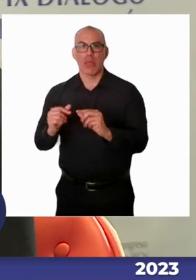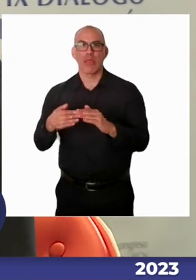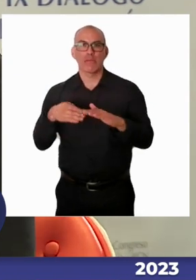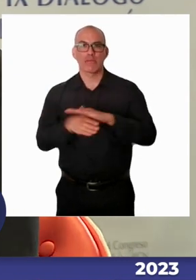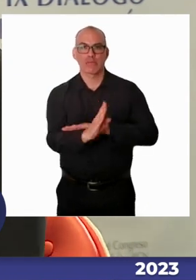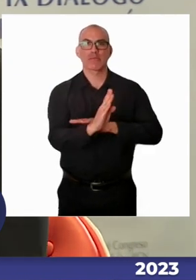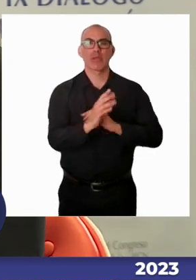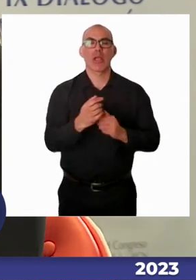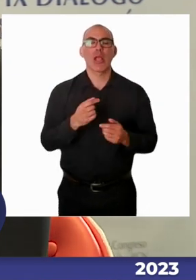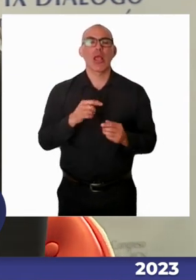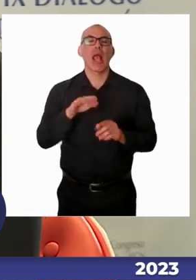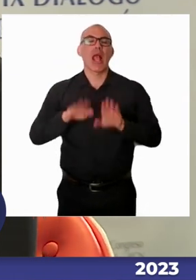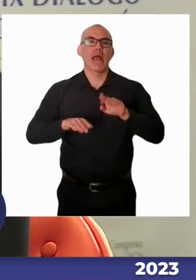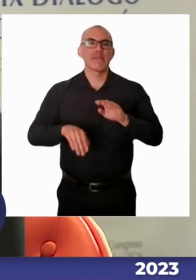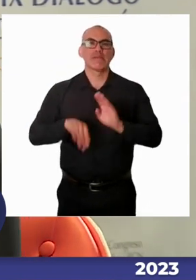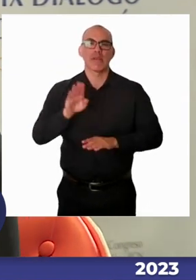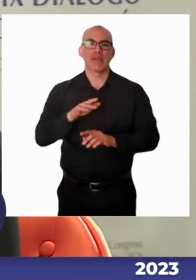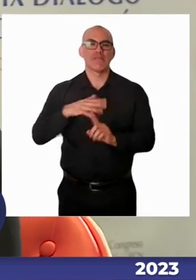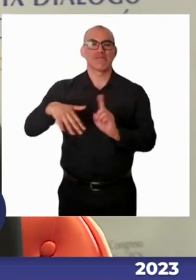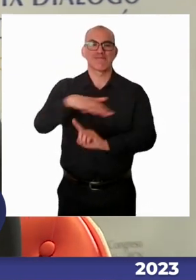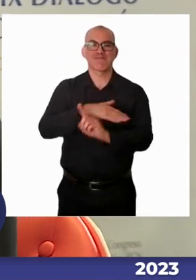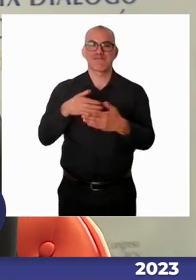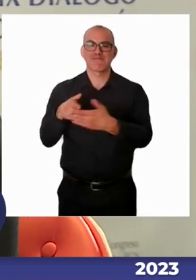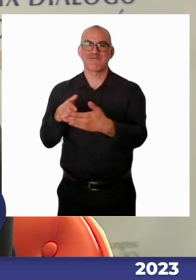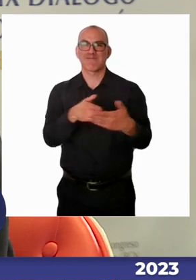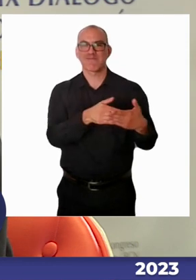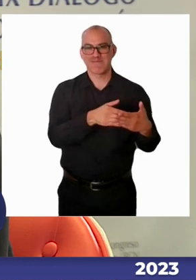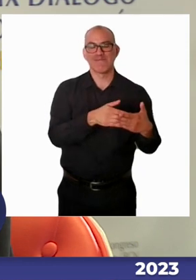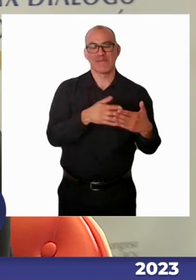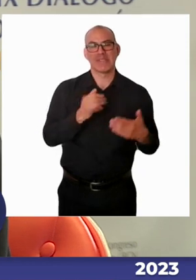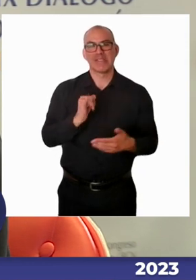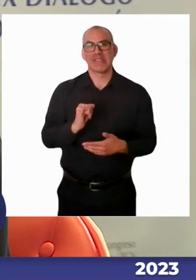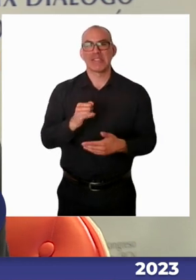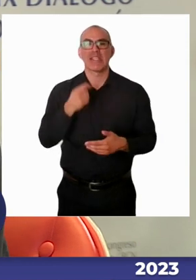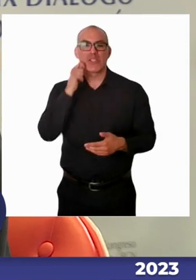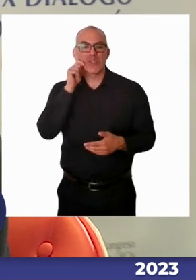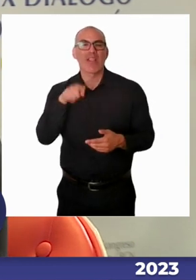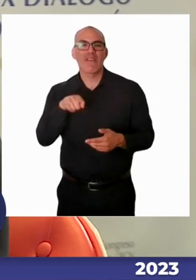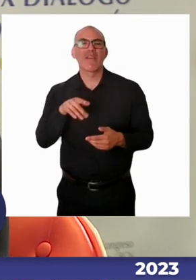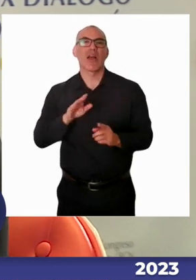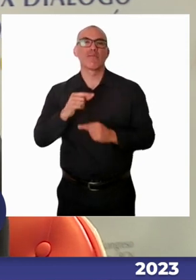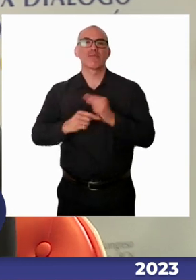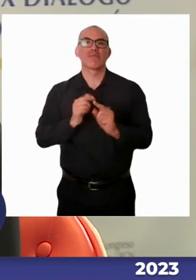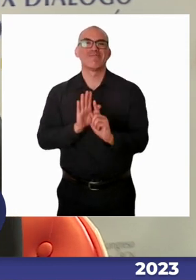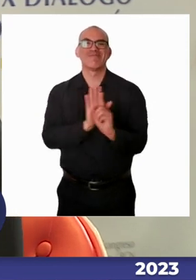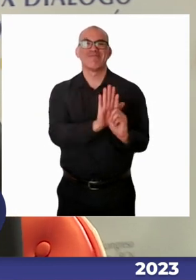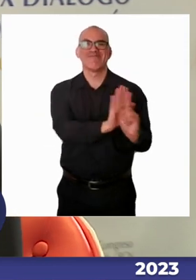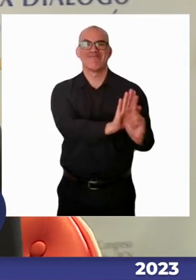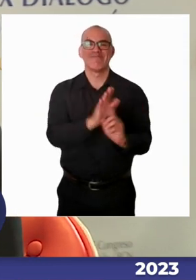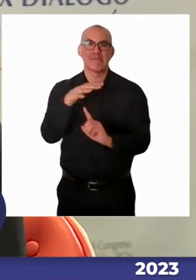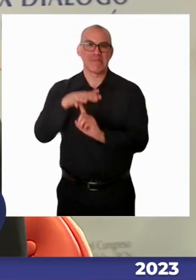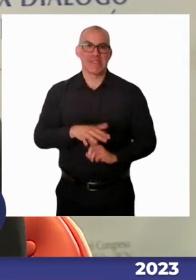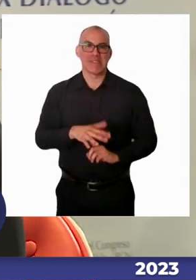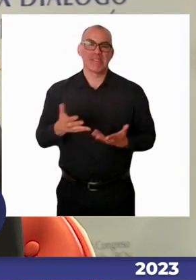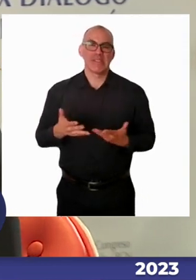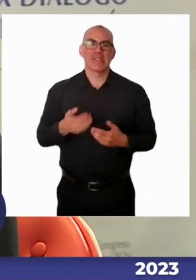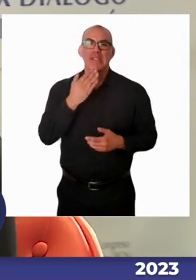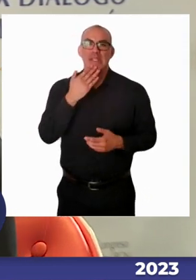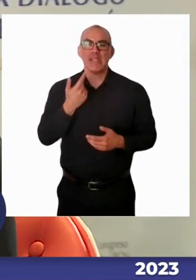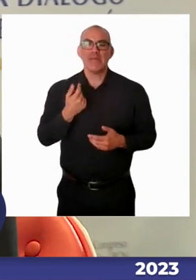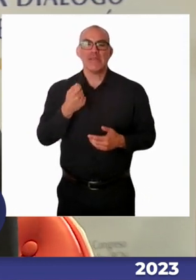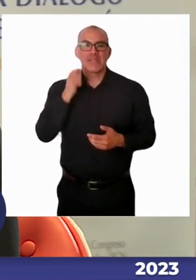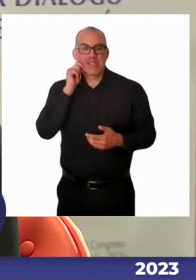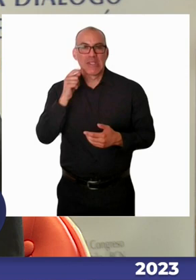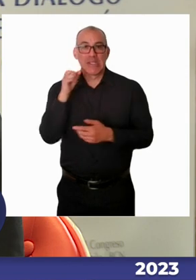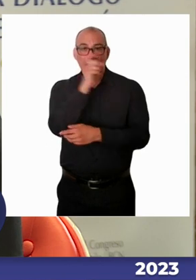evidentemente, es buscar identificar a estos niños y niñas para poder, posterior al diagnóstico, identificar cuáles son los apoyos y las